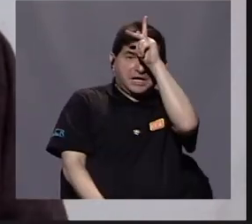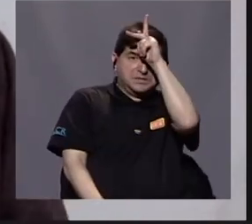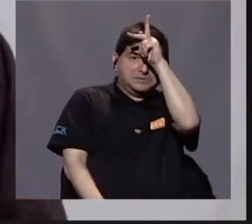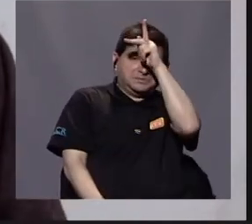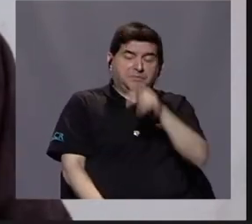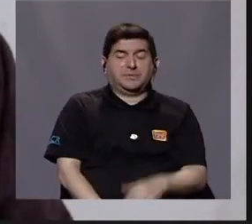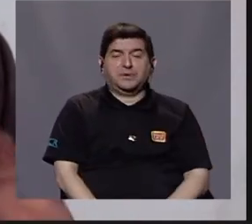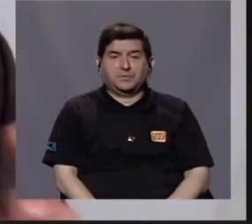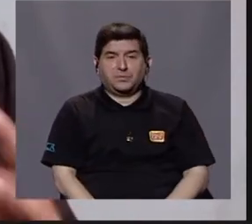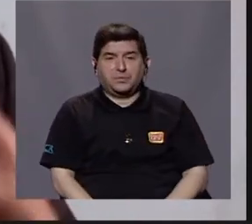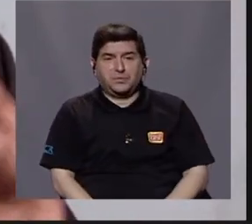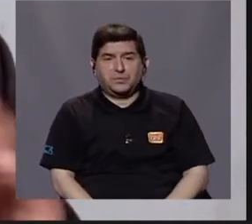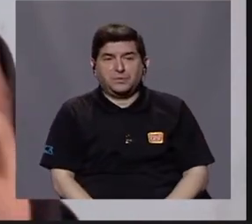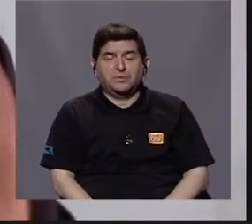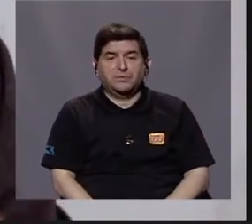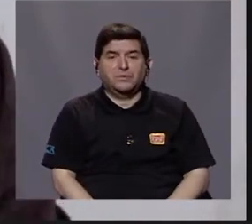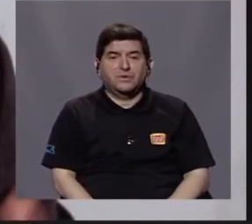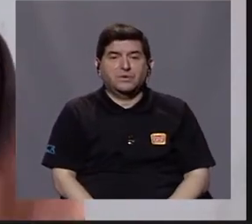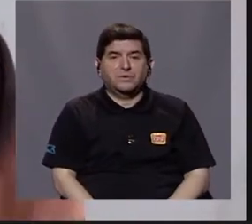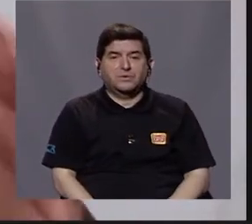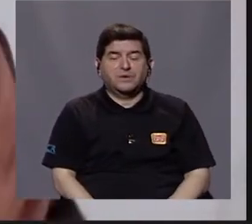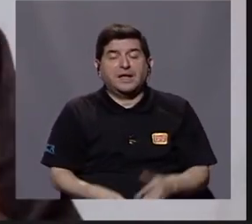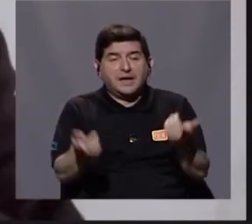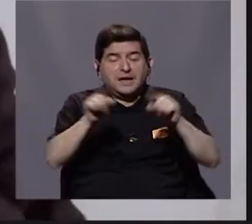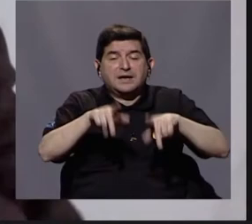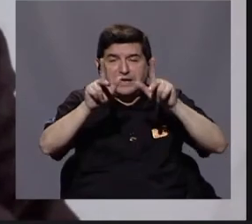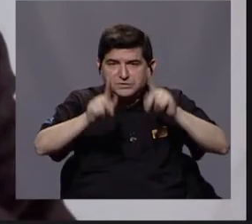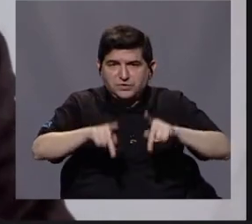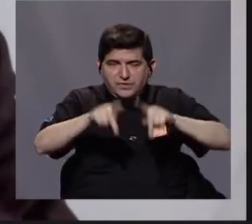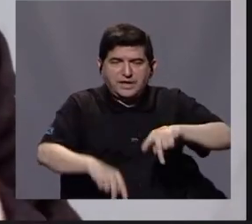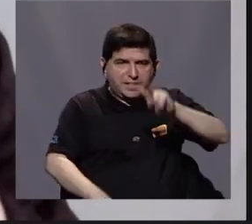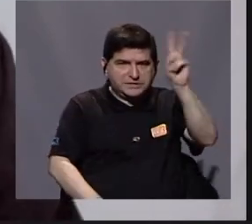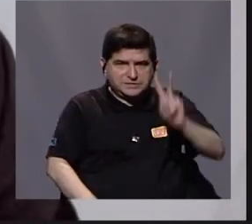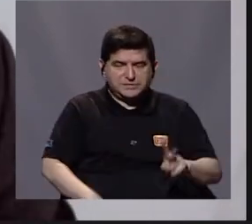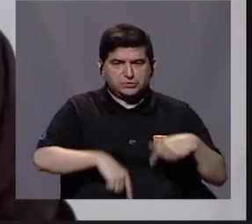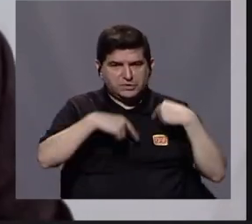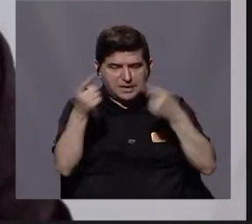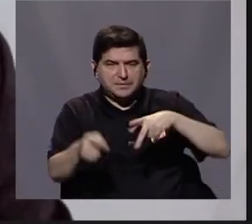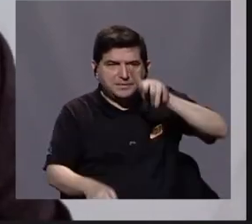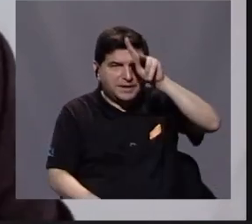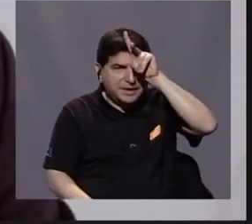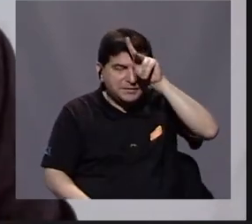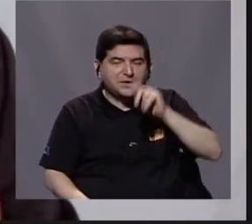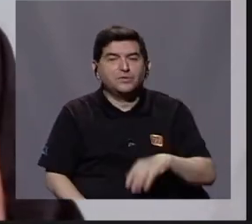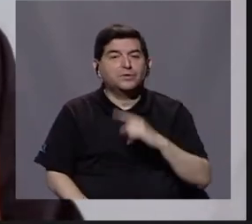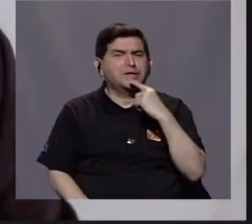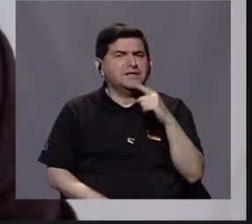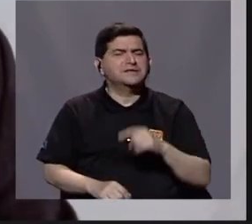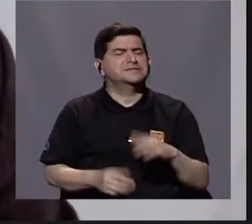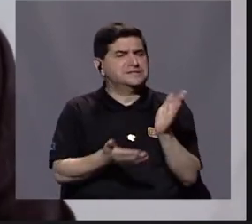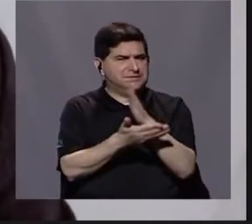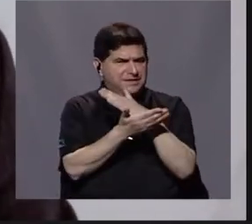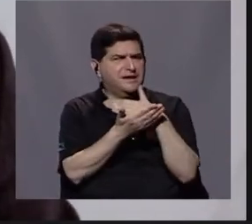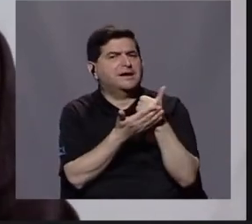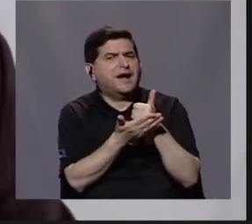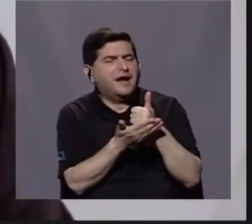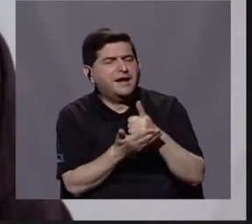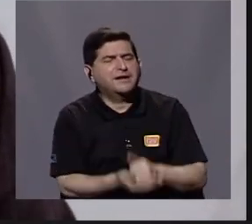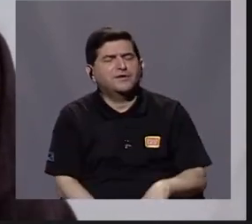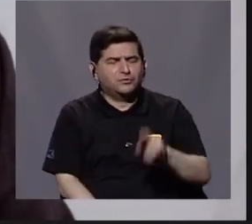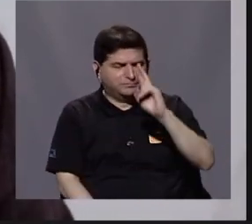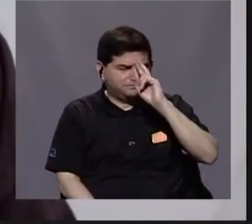venezolanos o venezolanas, porque hay algo muy importante aquí, abren un pequeño paréntesis. Algo que debemos